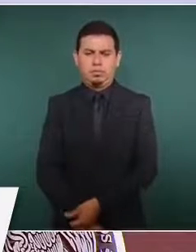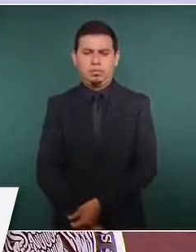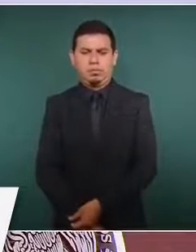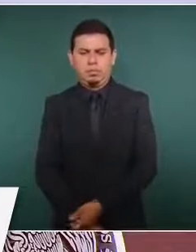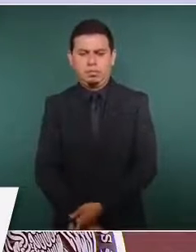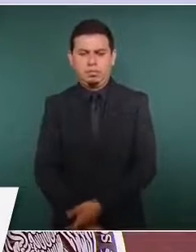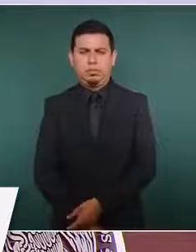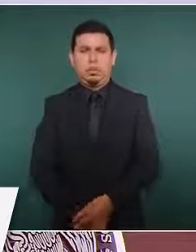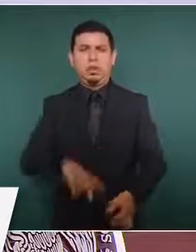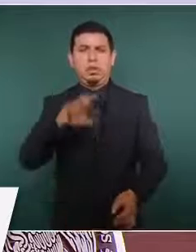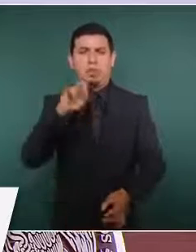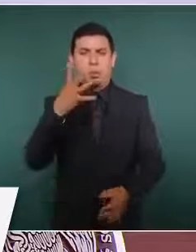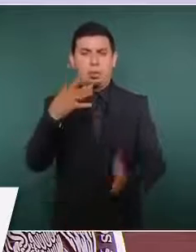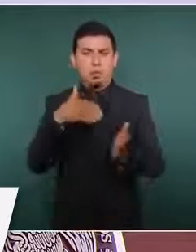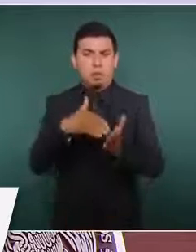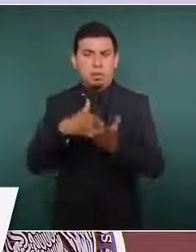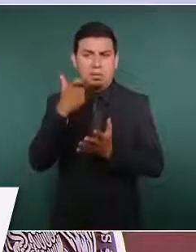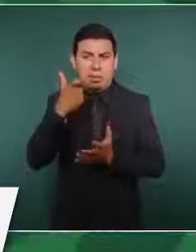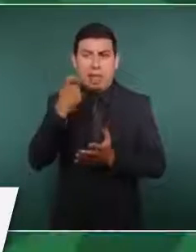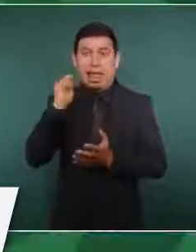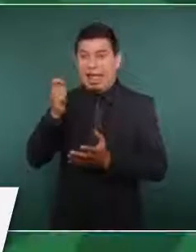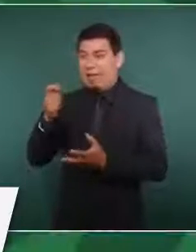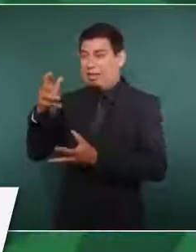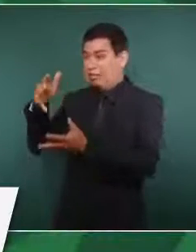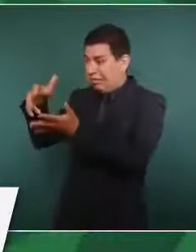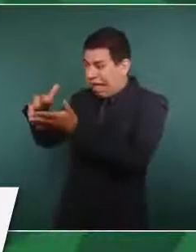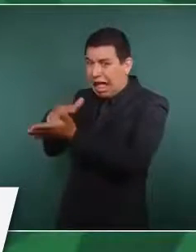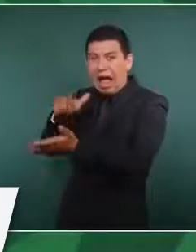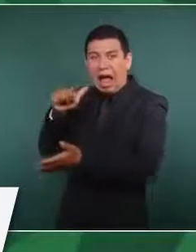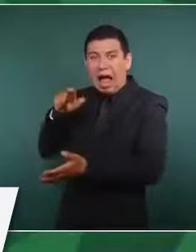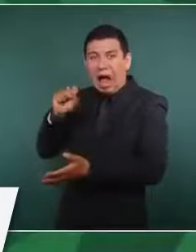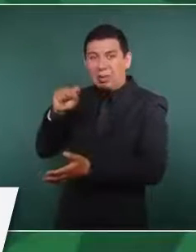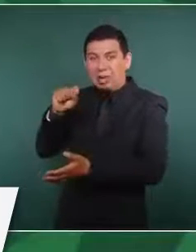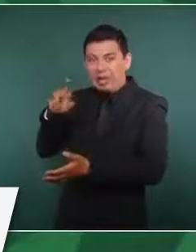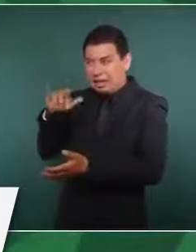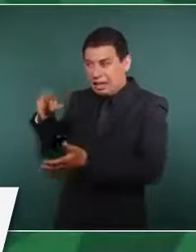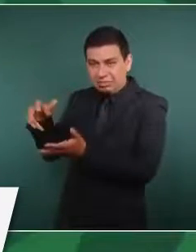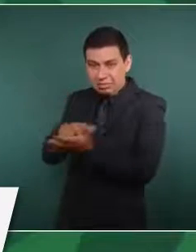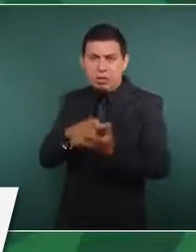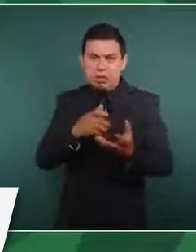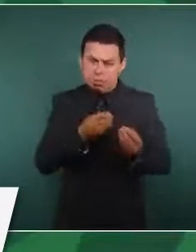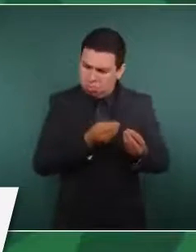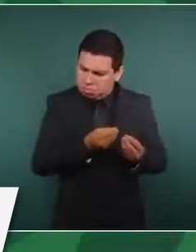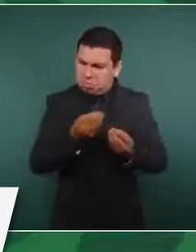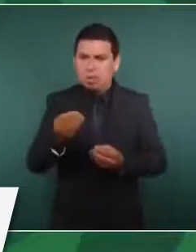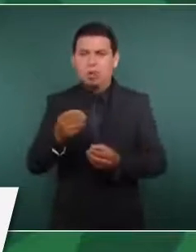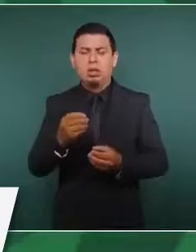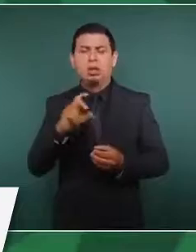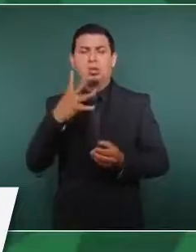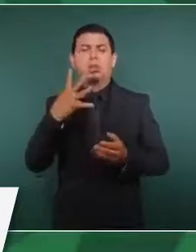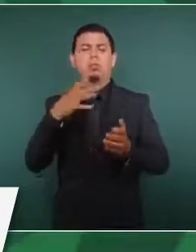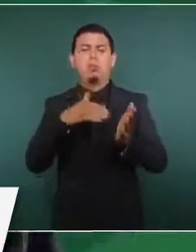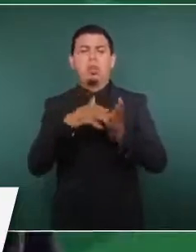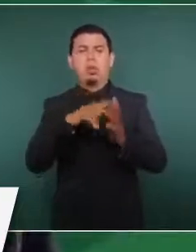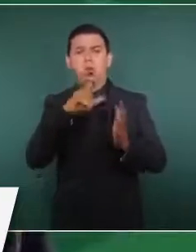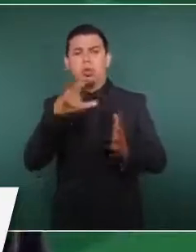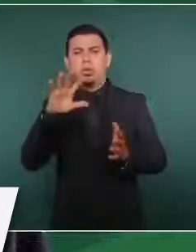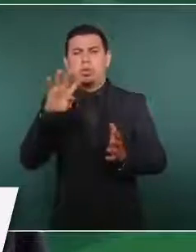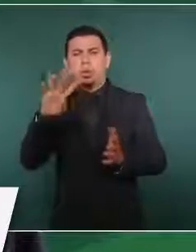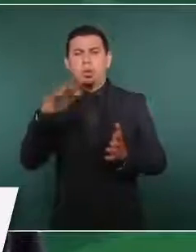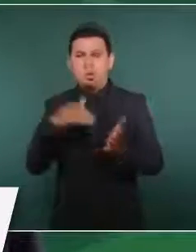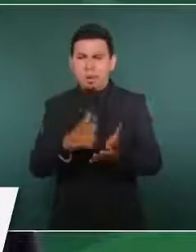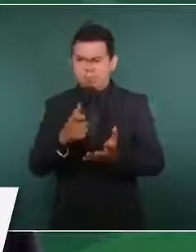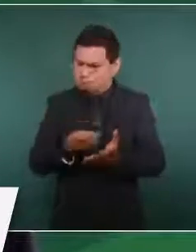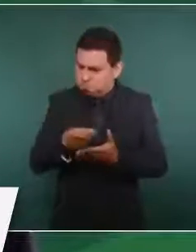millones de pesos, 34 millones 804 mil. A pesar de